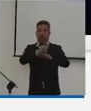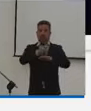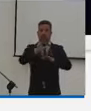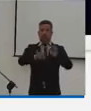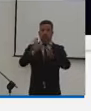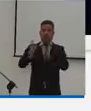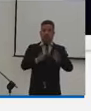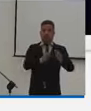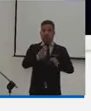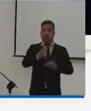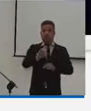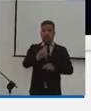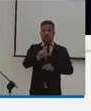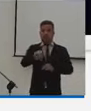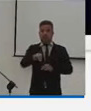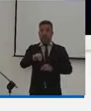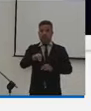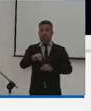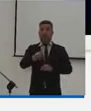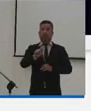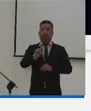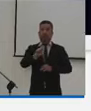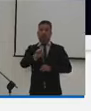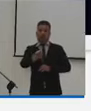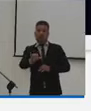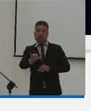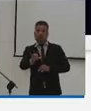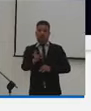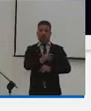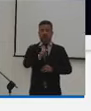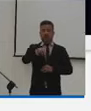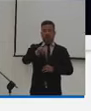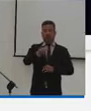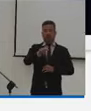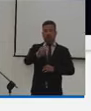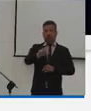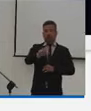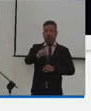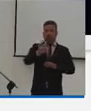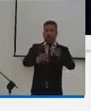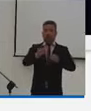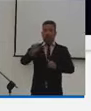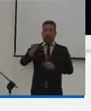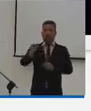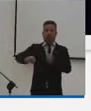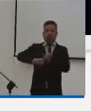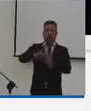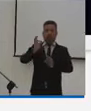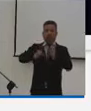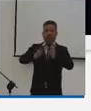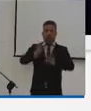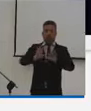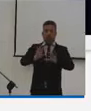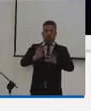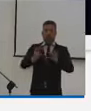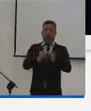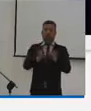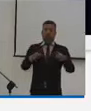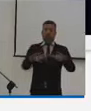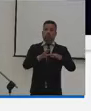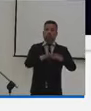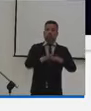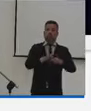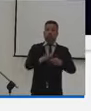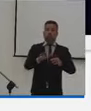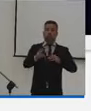Planeación, a William Rincón y Freddy Arias, a Manuel Pretel, de la Oficina Asesora Jurídica, y